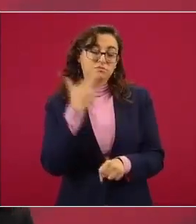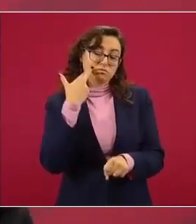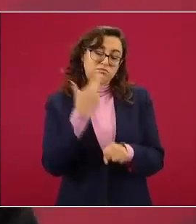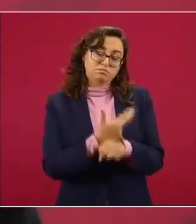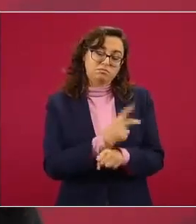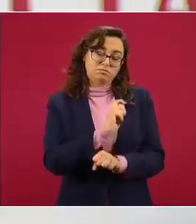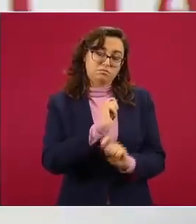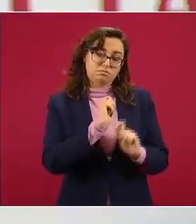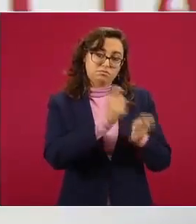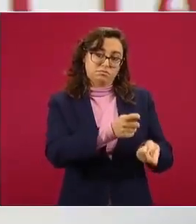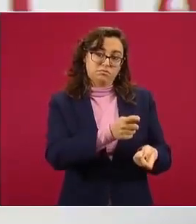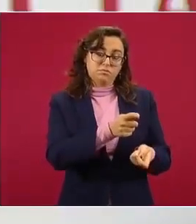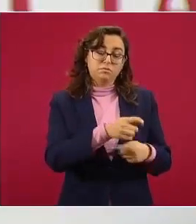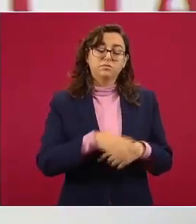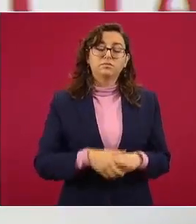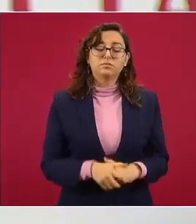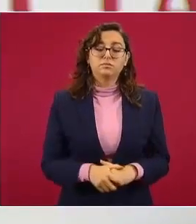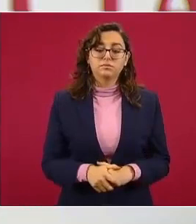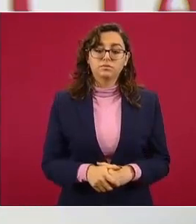en Estados Unidos